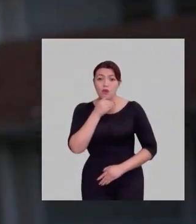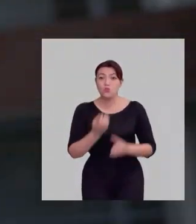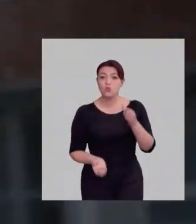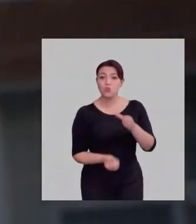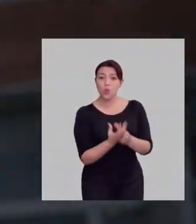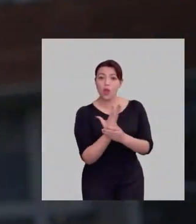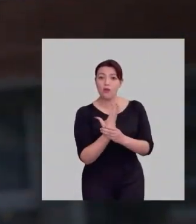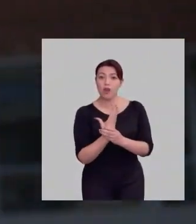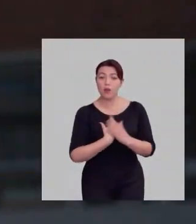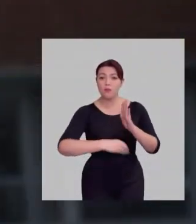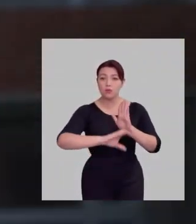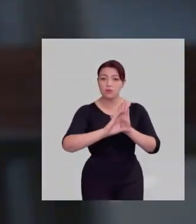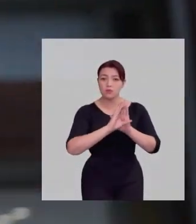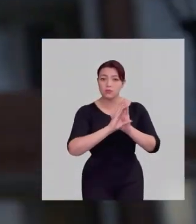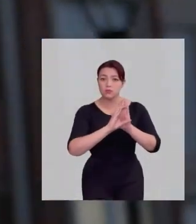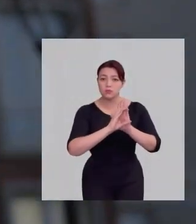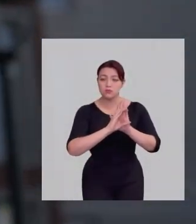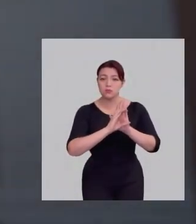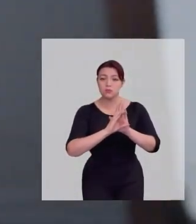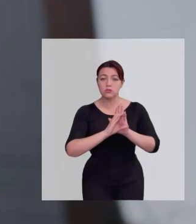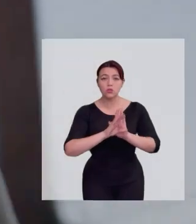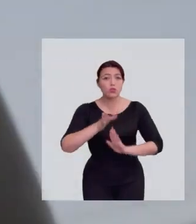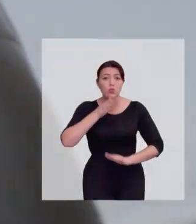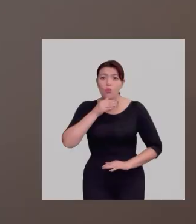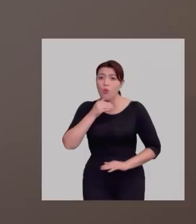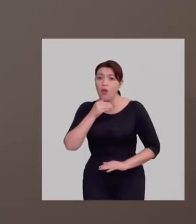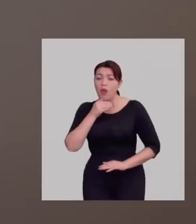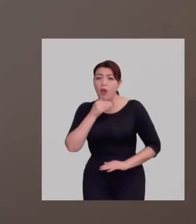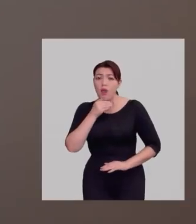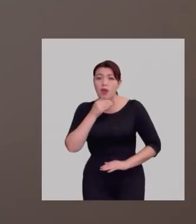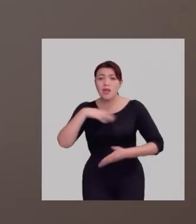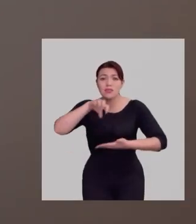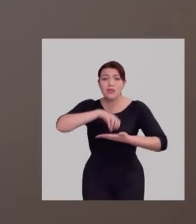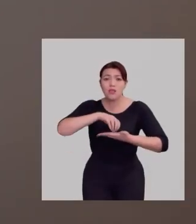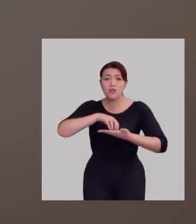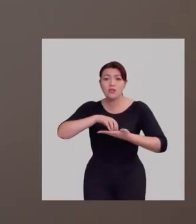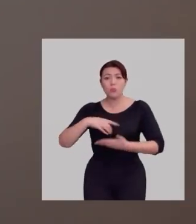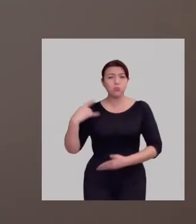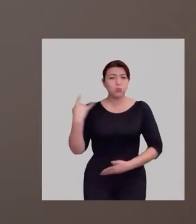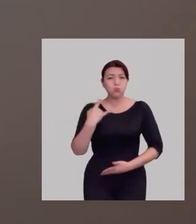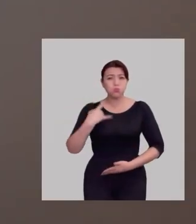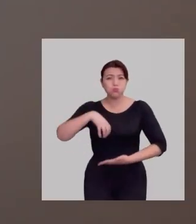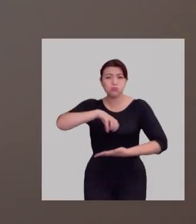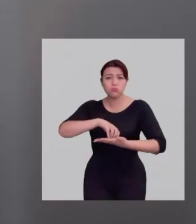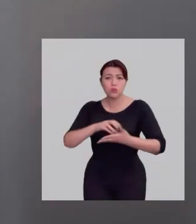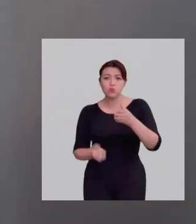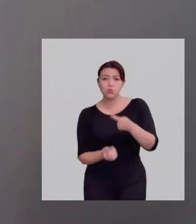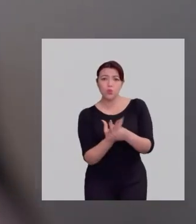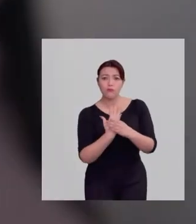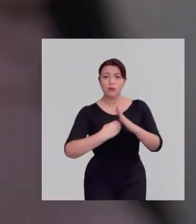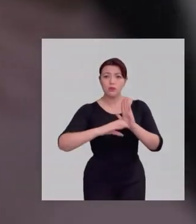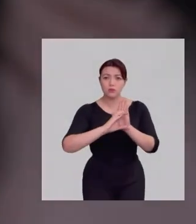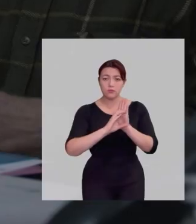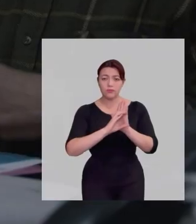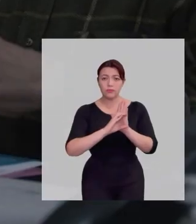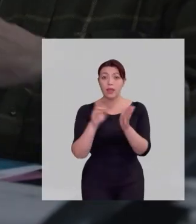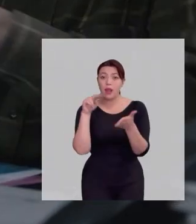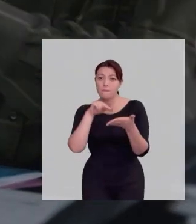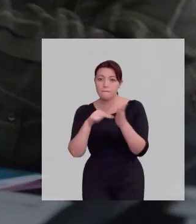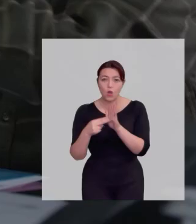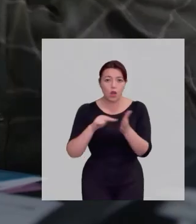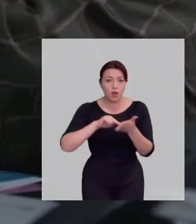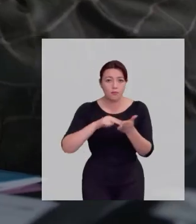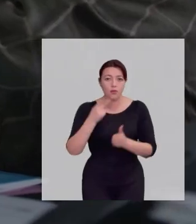con la nueva propuesta de la constitución no va a haber estado de emergencia en la zona. En esta nueva constitución